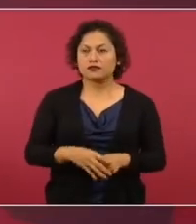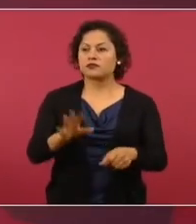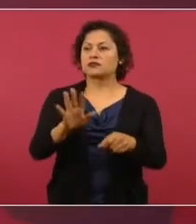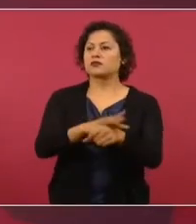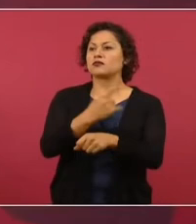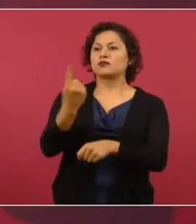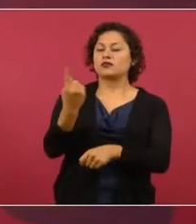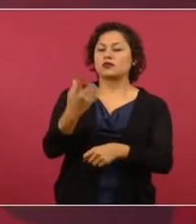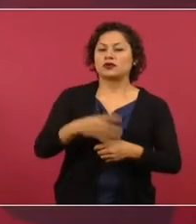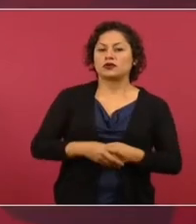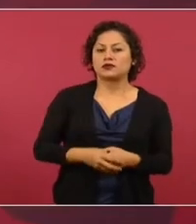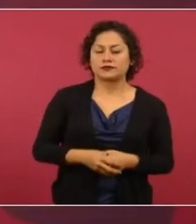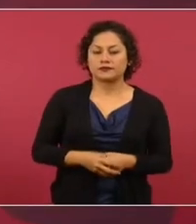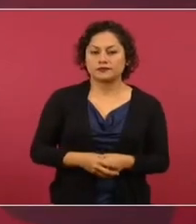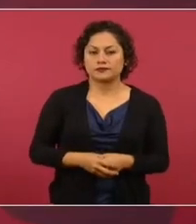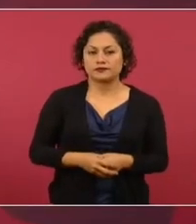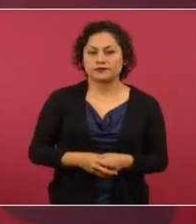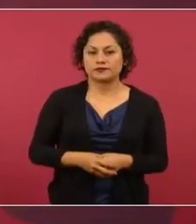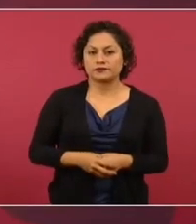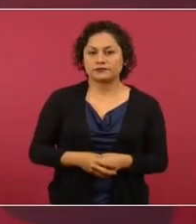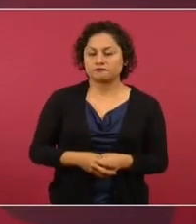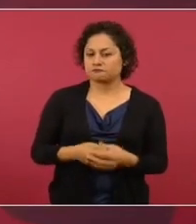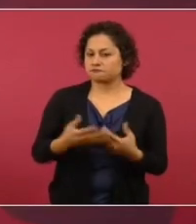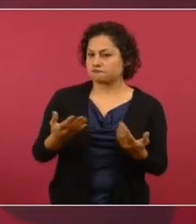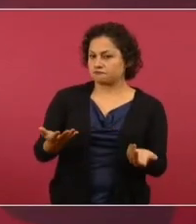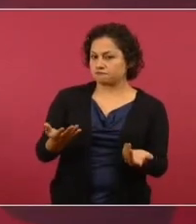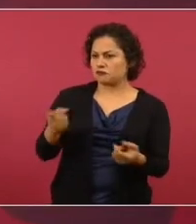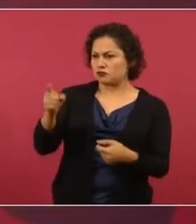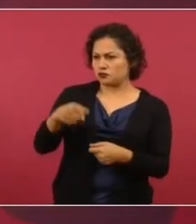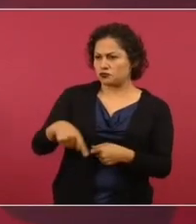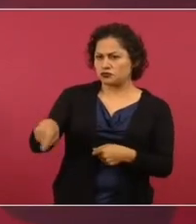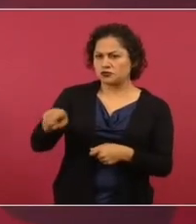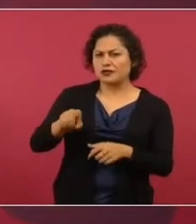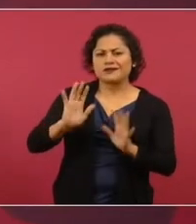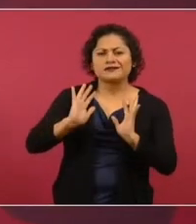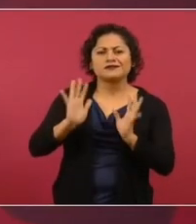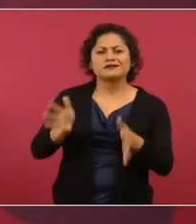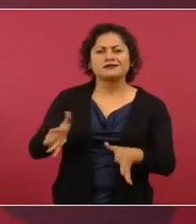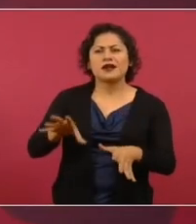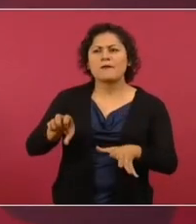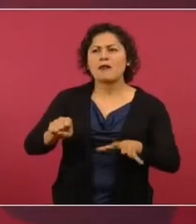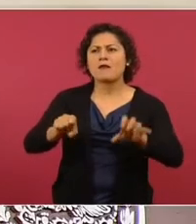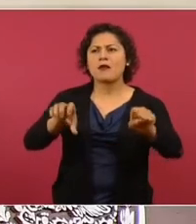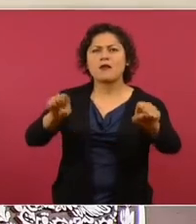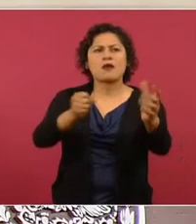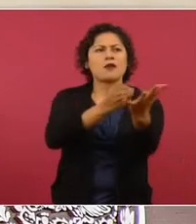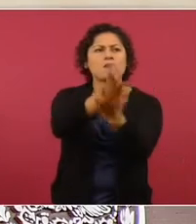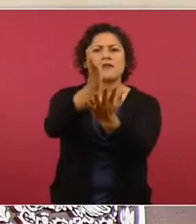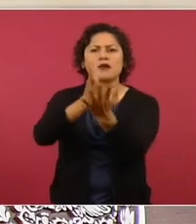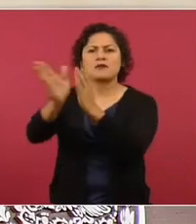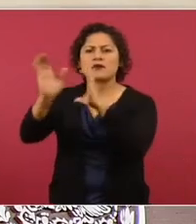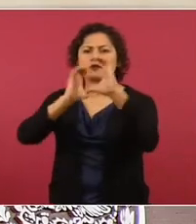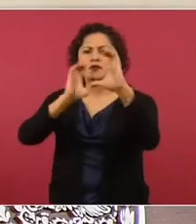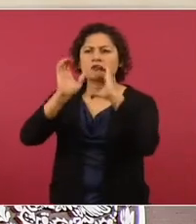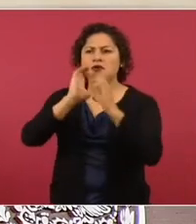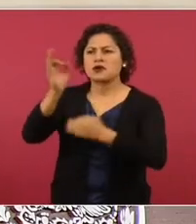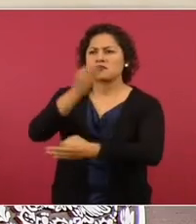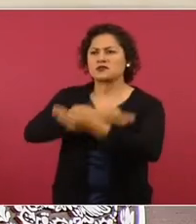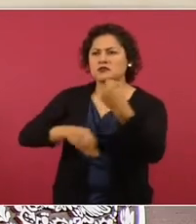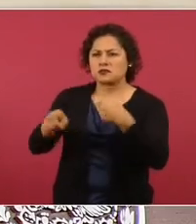O sea, si tienen todos los medios para expresarse, manifestarse,